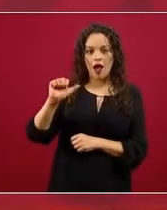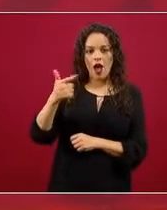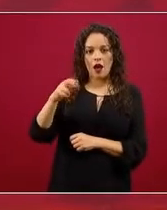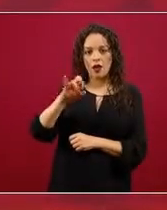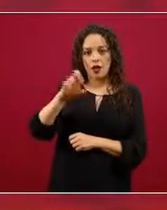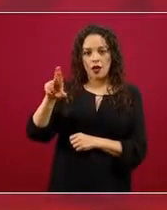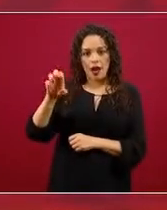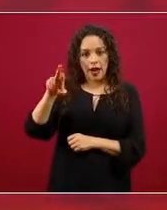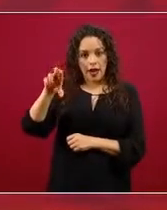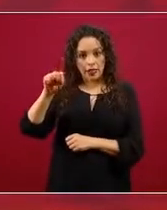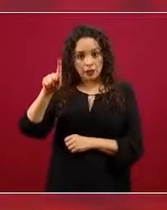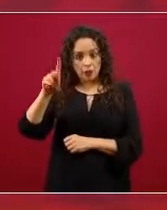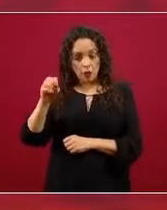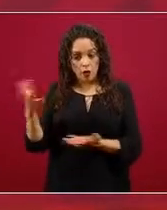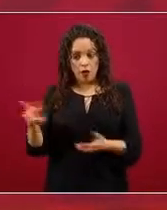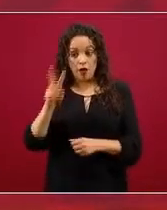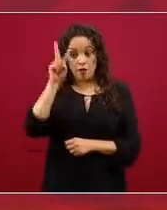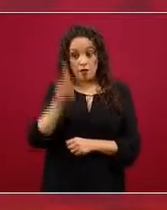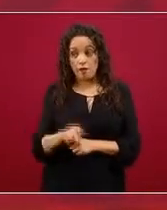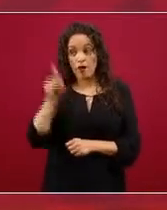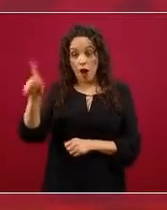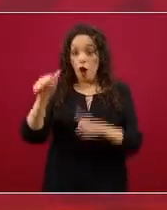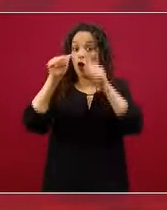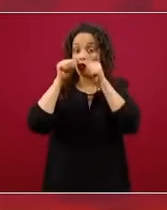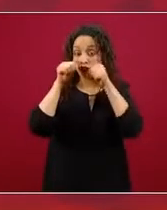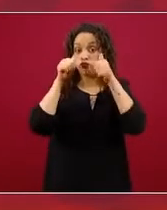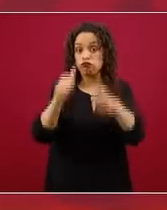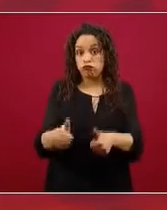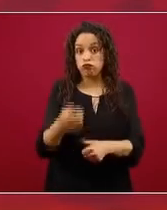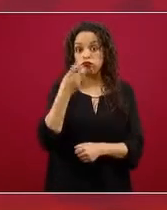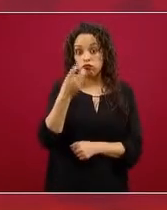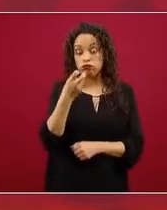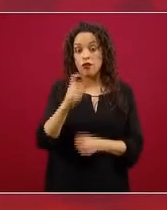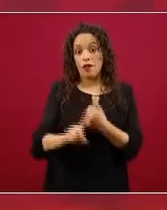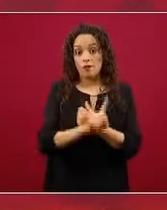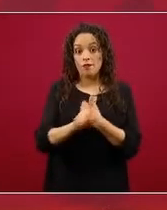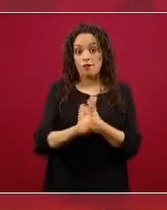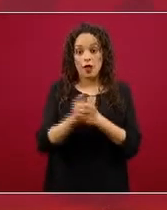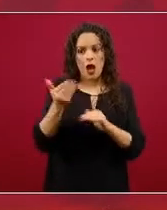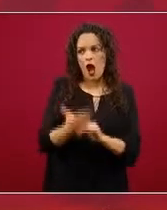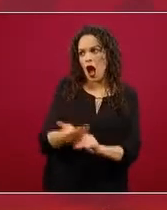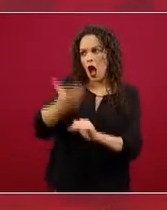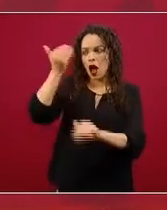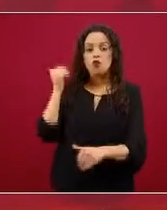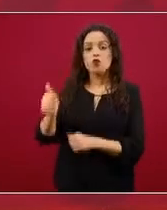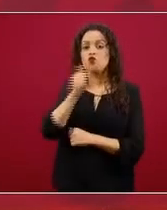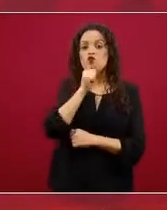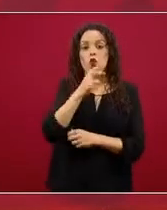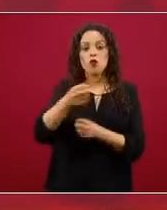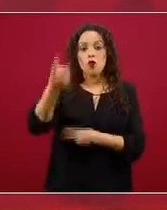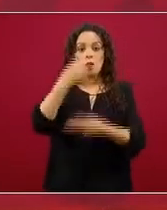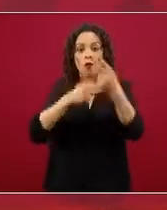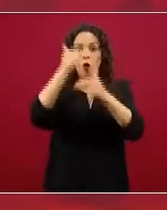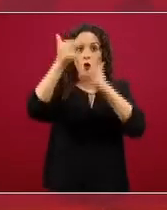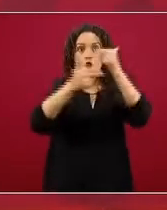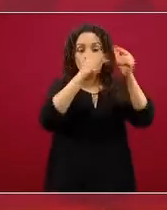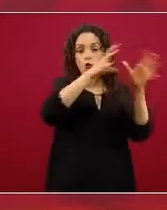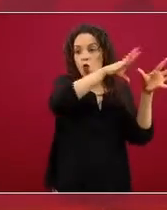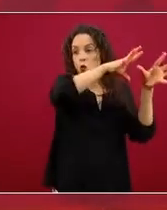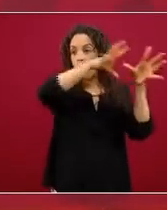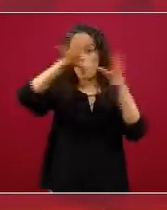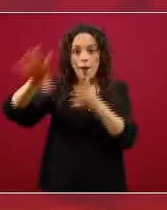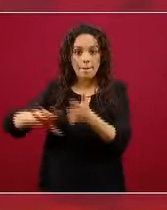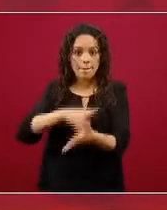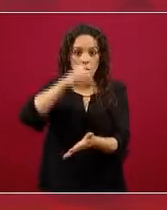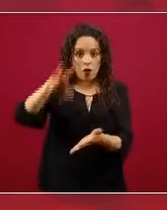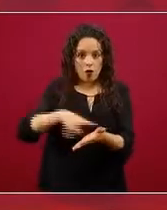muy diligentemente estaba atenta a esta situación desde antes de que llegara la nube. Consultamos con